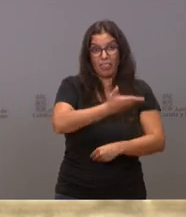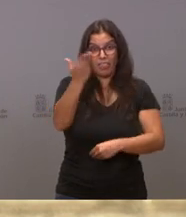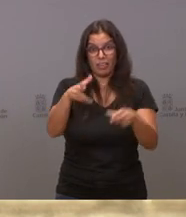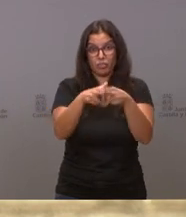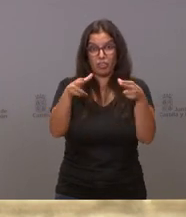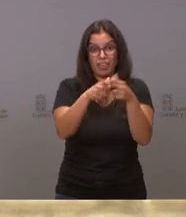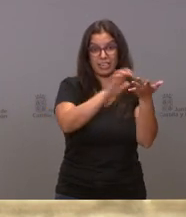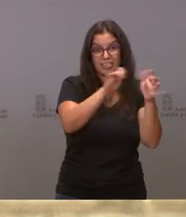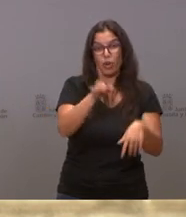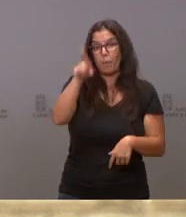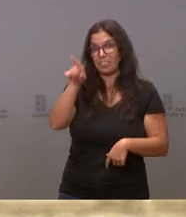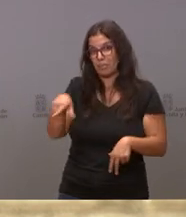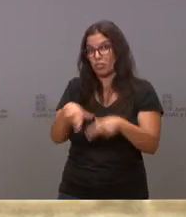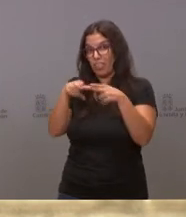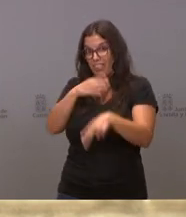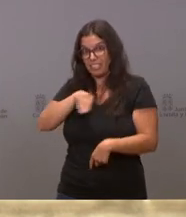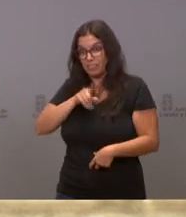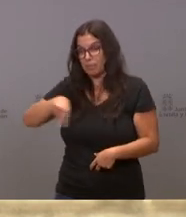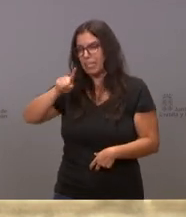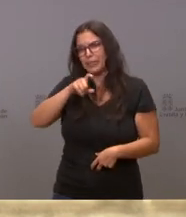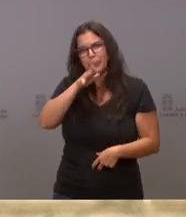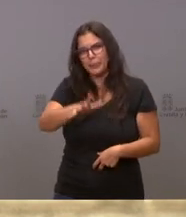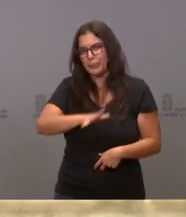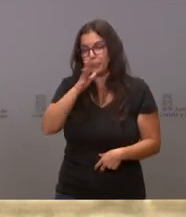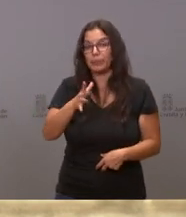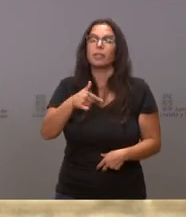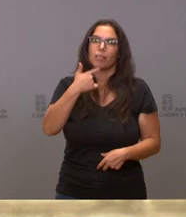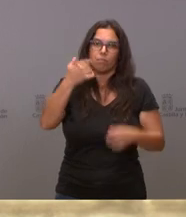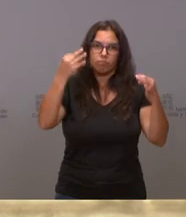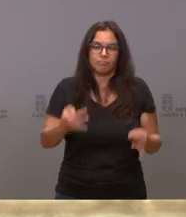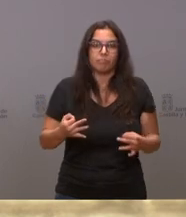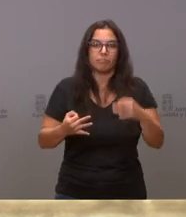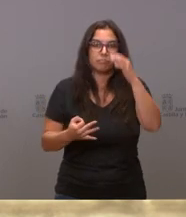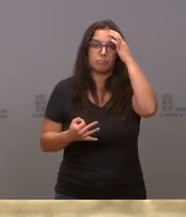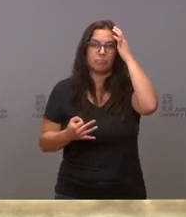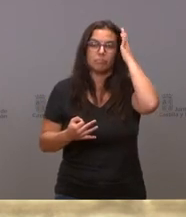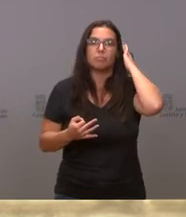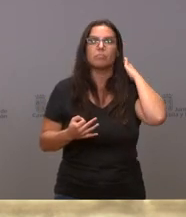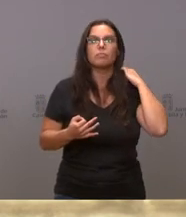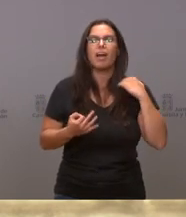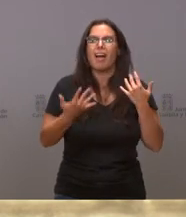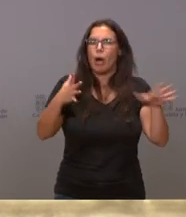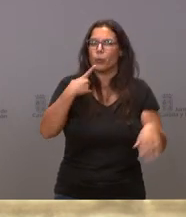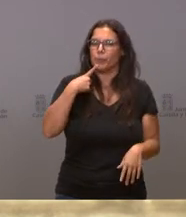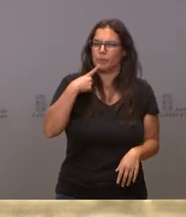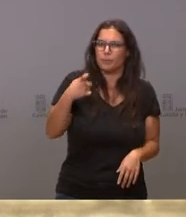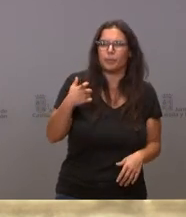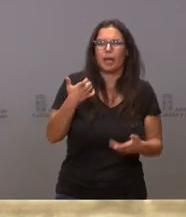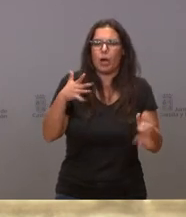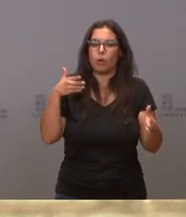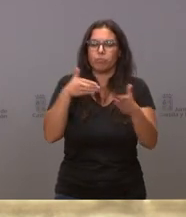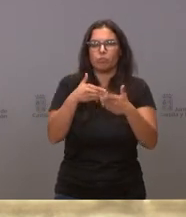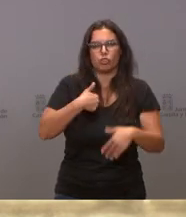y León y de España ha sido improbo. Y desde luego lo que sí puedo decir es que con todas las dificultades me